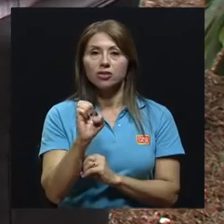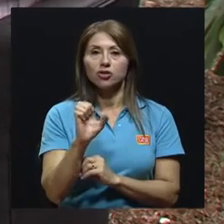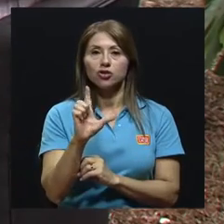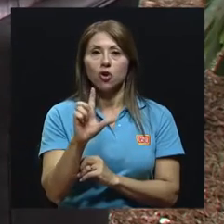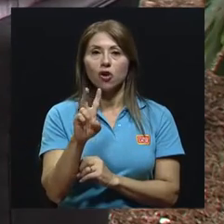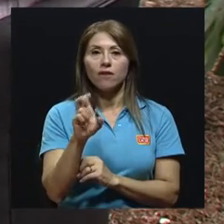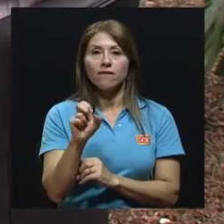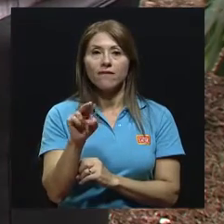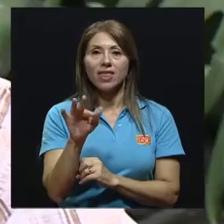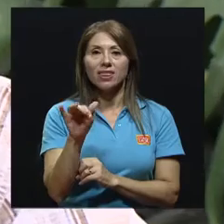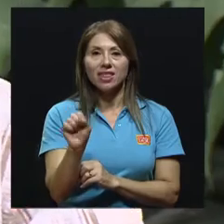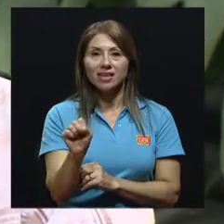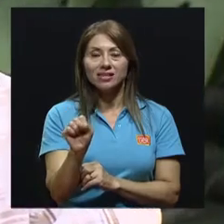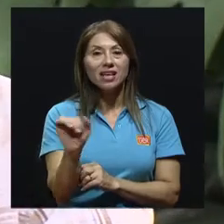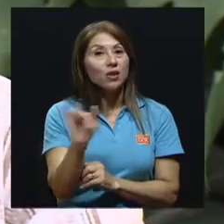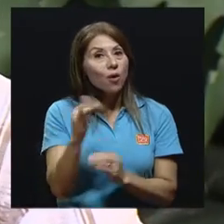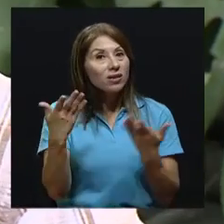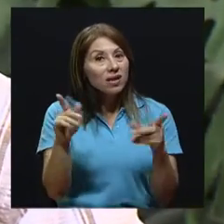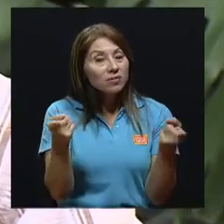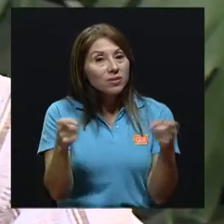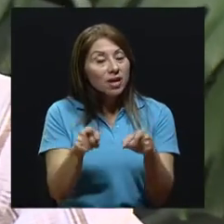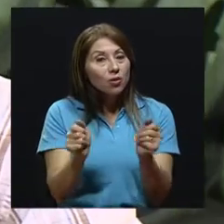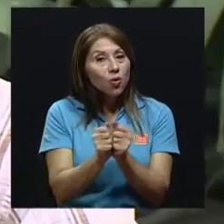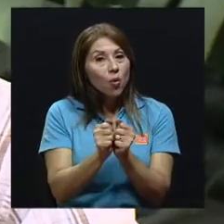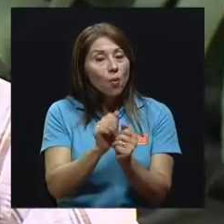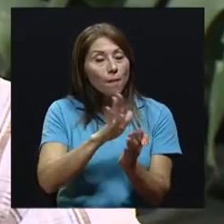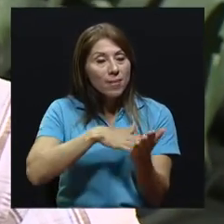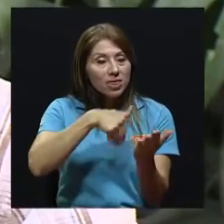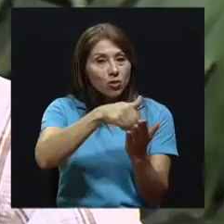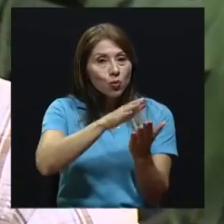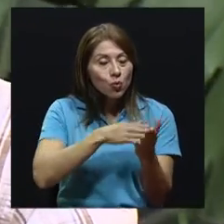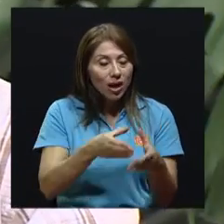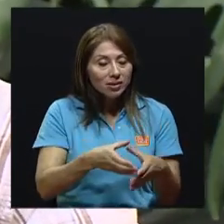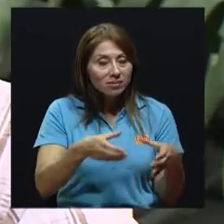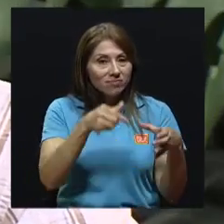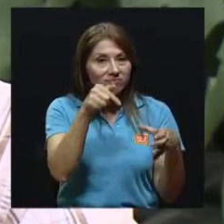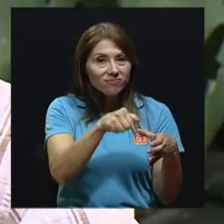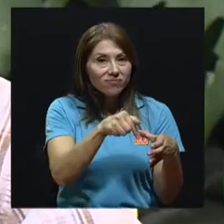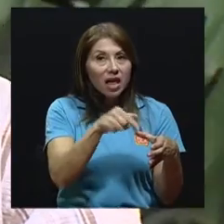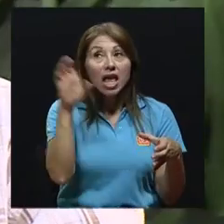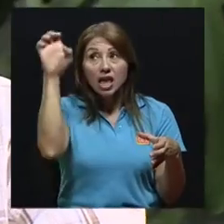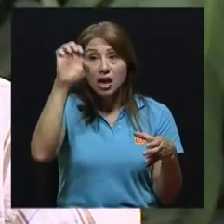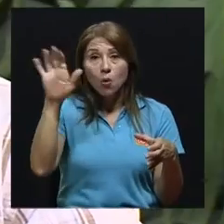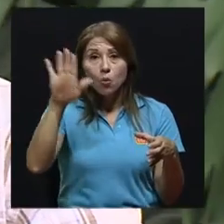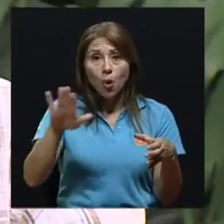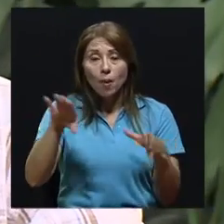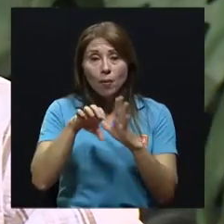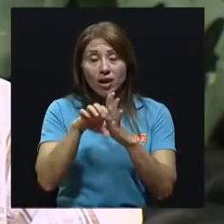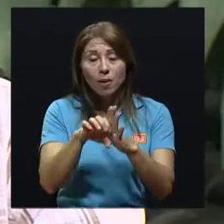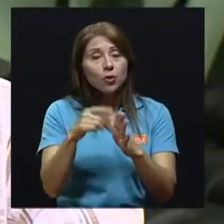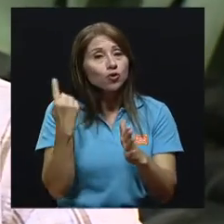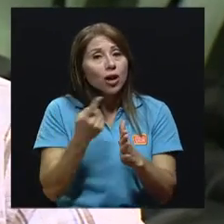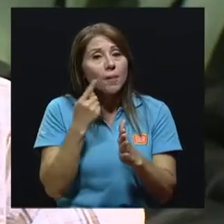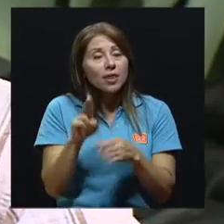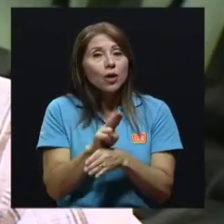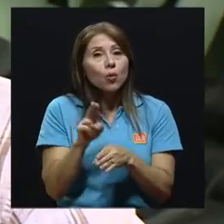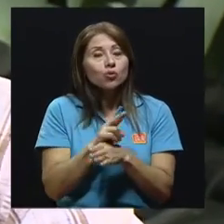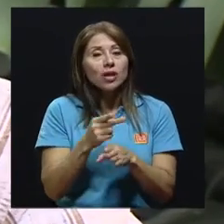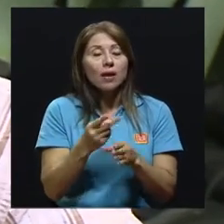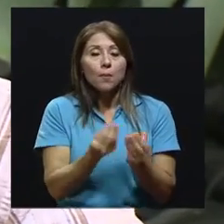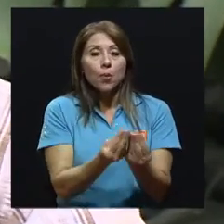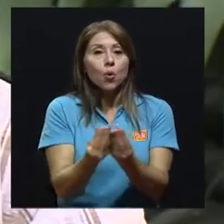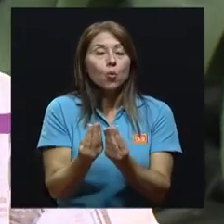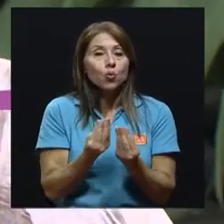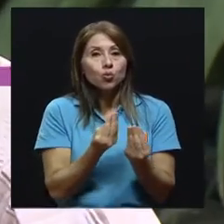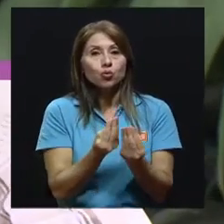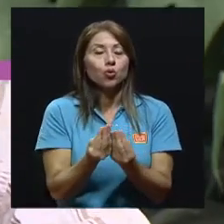sucediendo en el tema de pinturas, digamos en Europa hay bastante legislación y restricciones en cuanto a eso, se manejan productos bajos